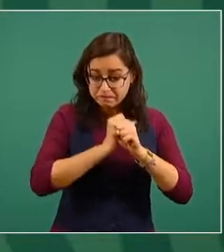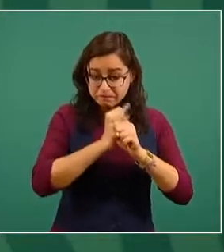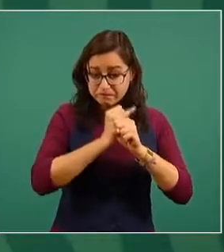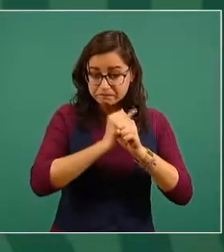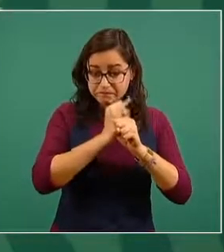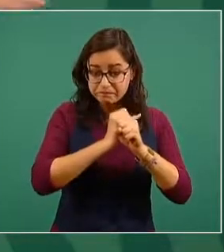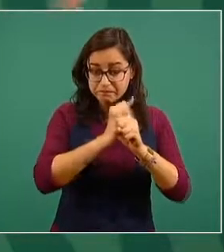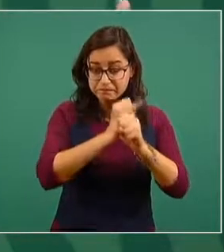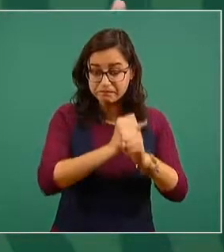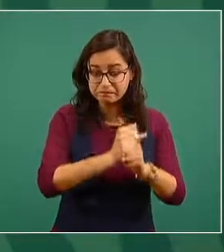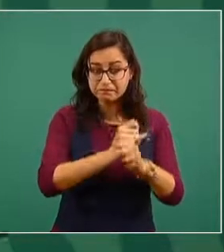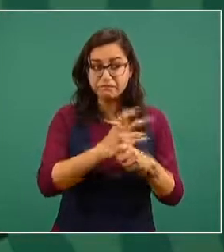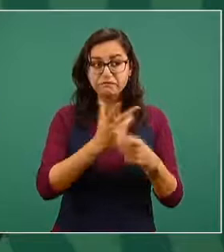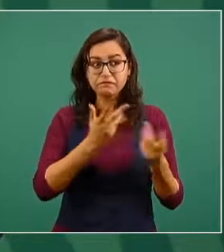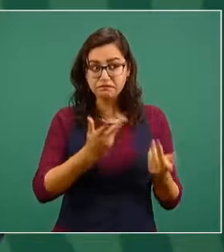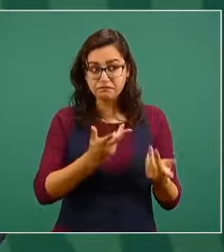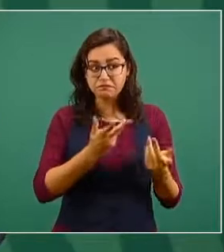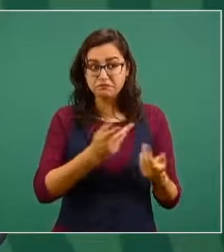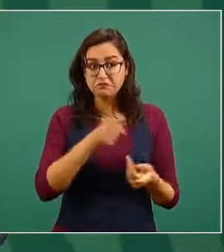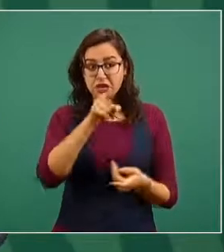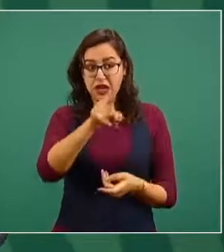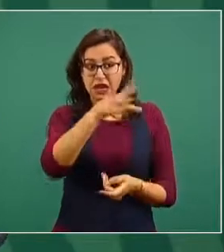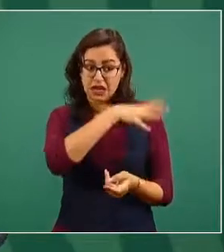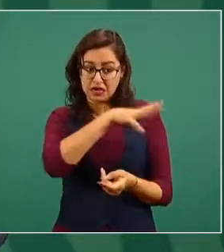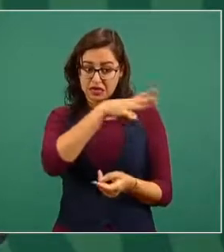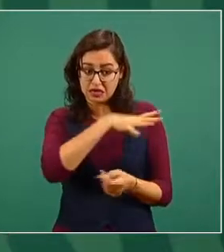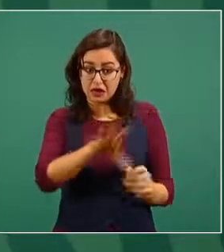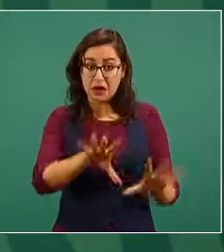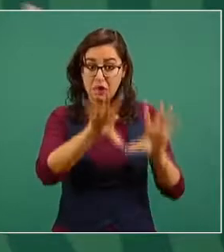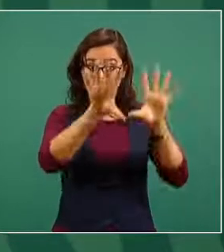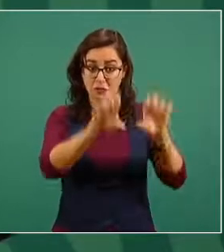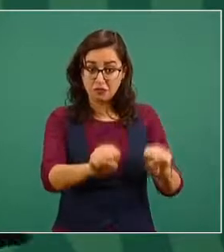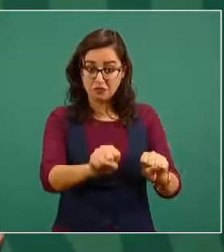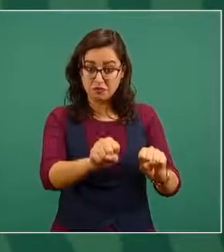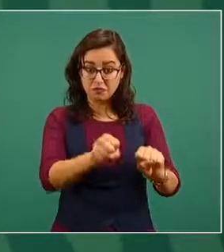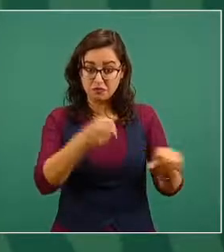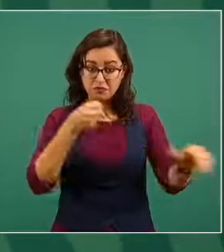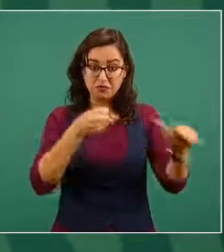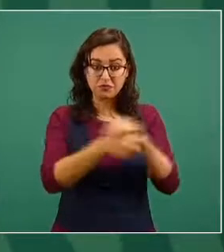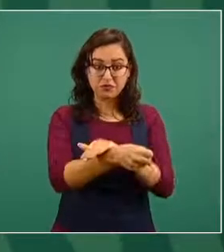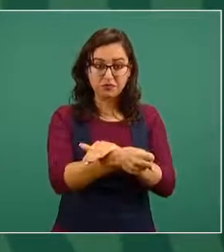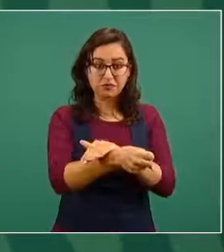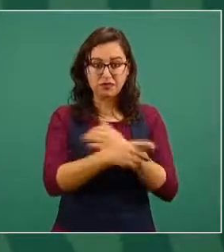detienen al general general antes de las elecciones.